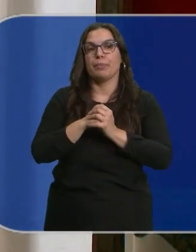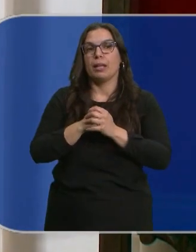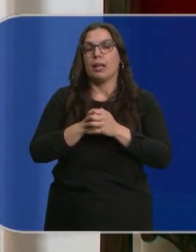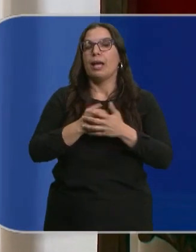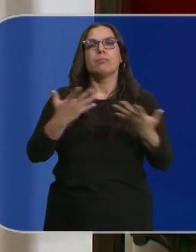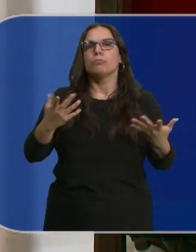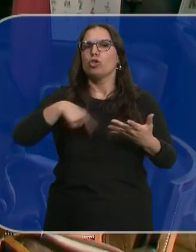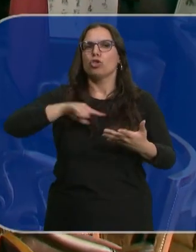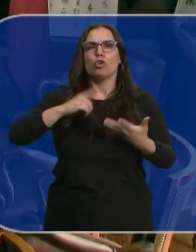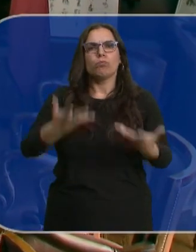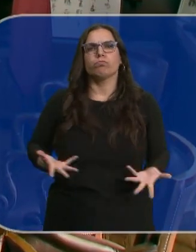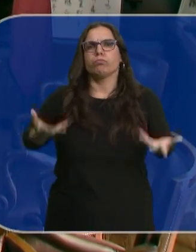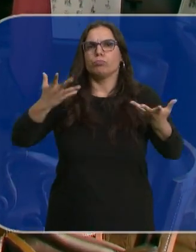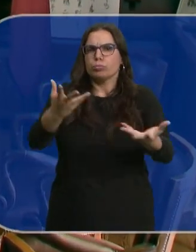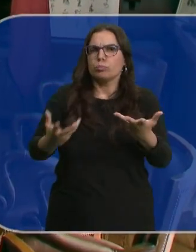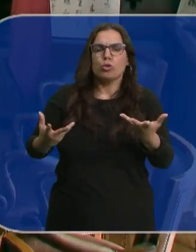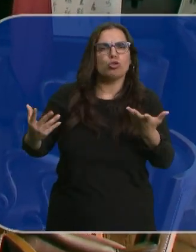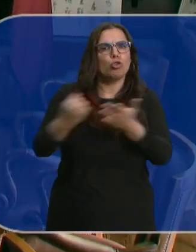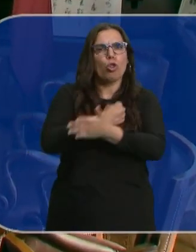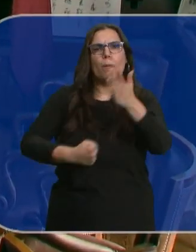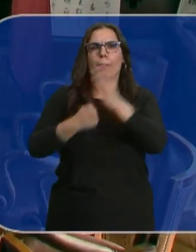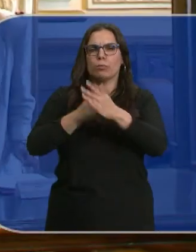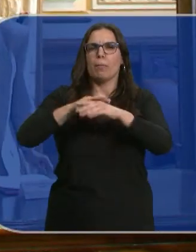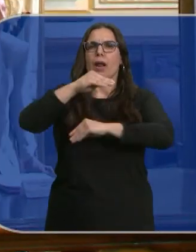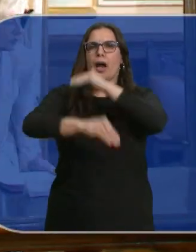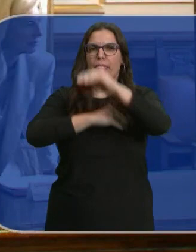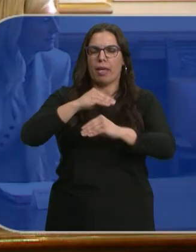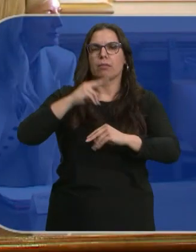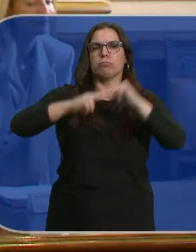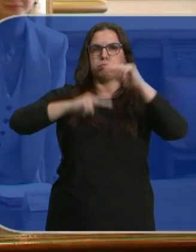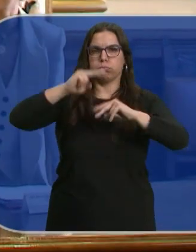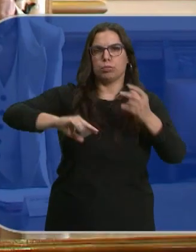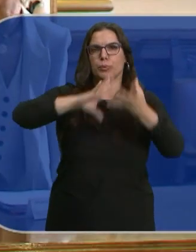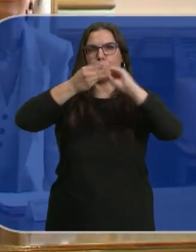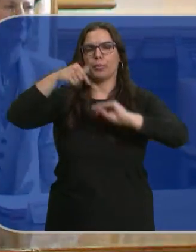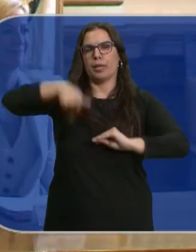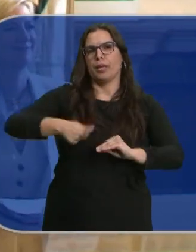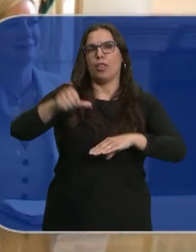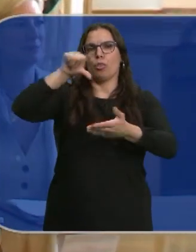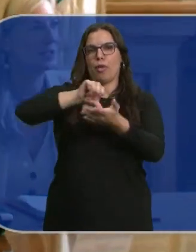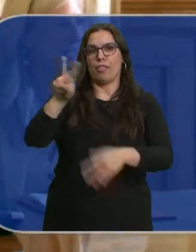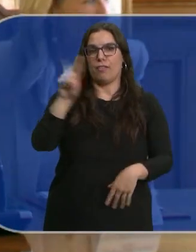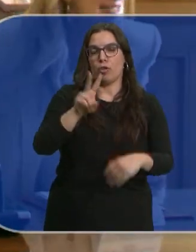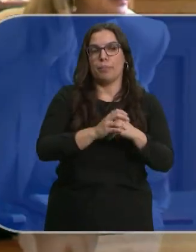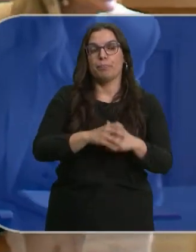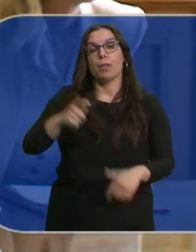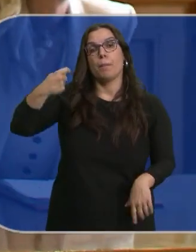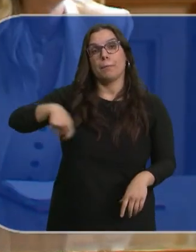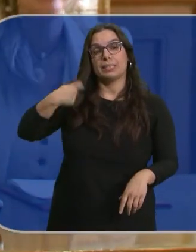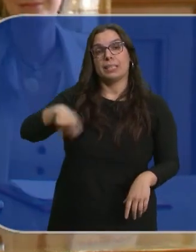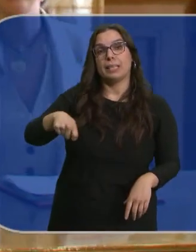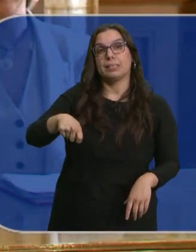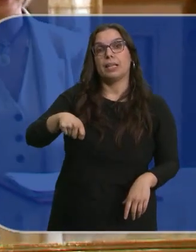voluntad política de acometer el soterramiento aquí en la ciudad de Valladolid. Lo prometió el presidente